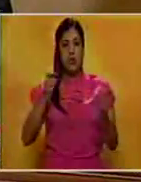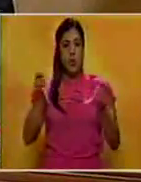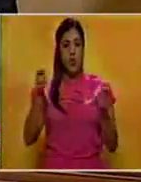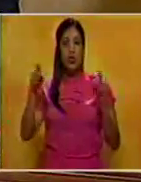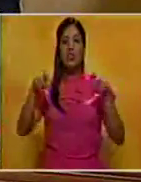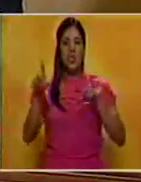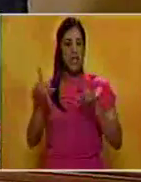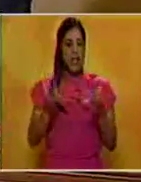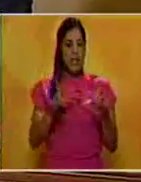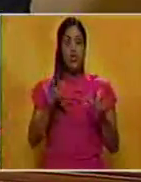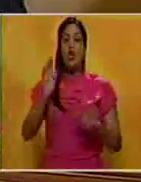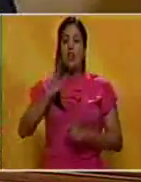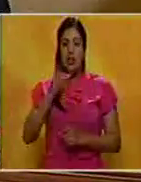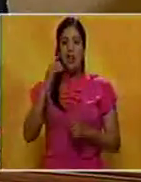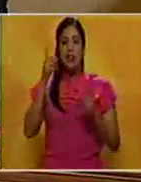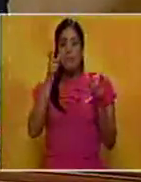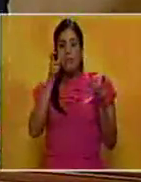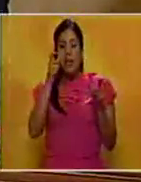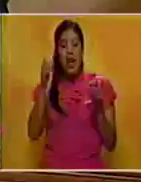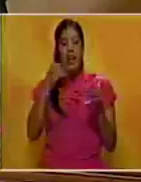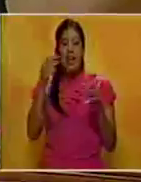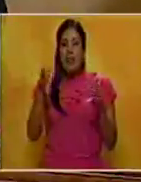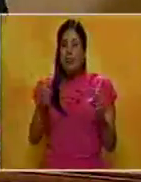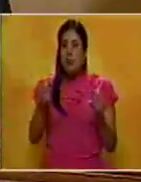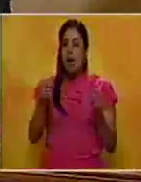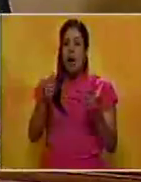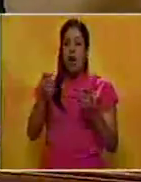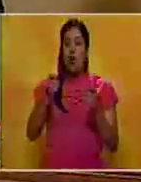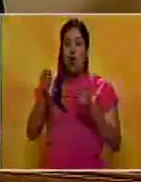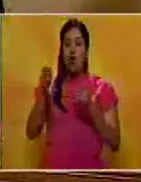medidas necesarias y se encuentra vigilante para contener la violencia en el país.